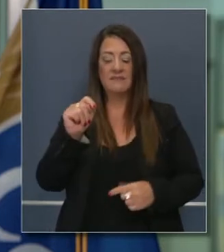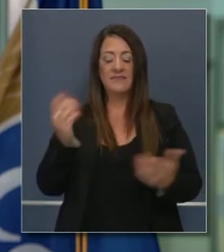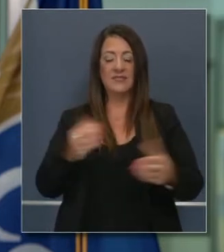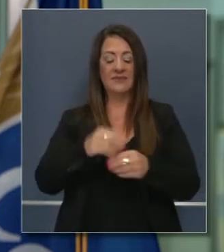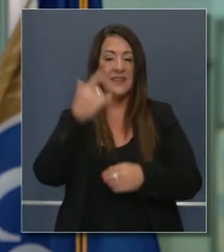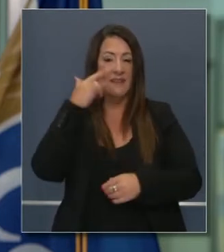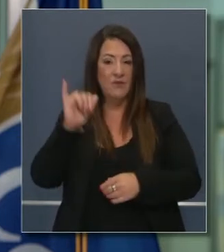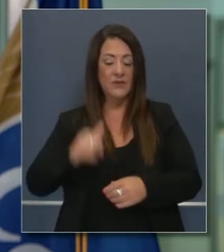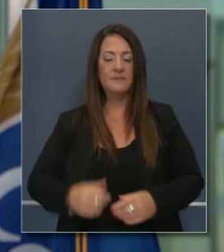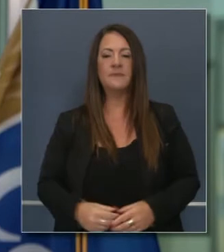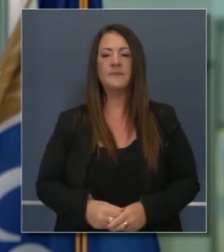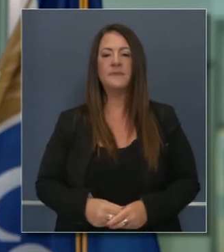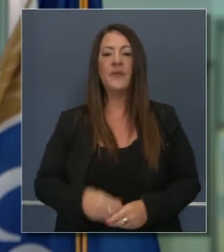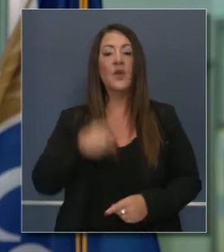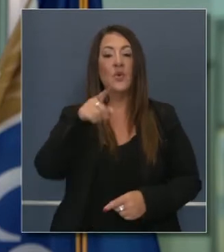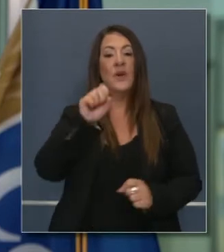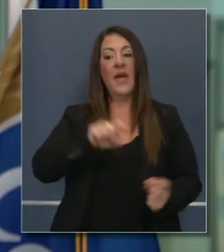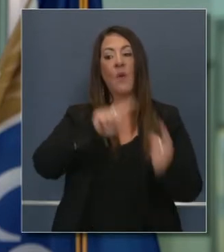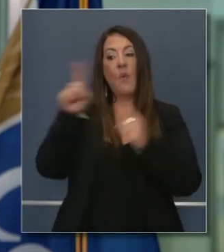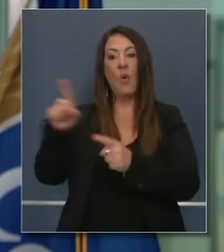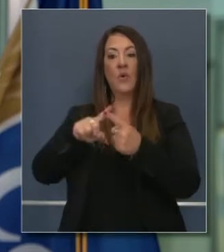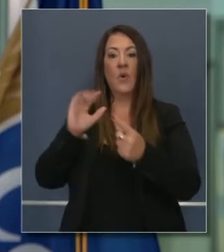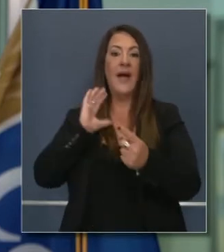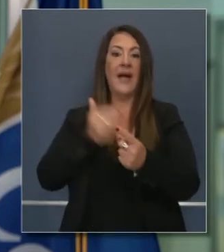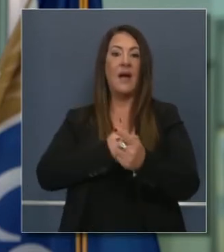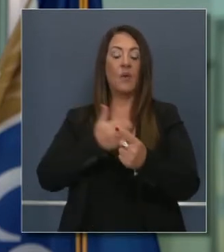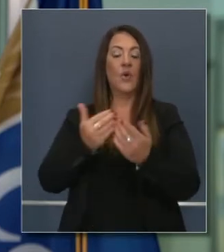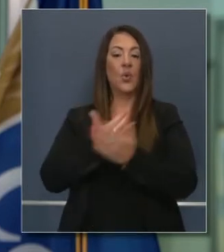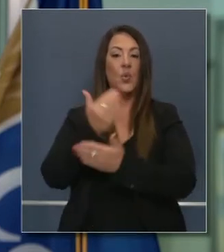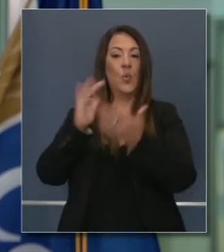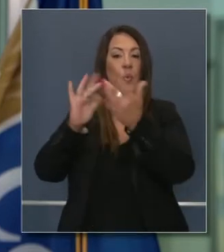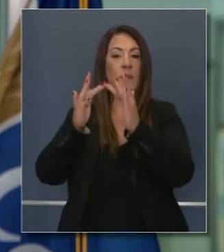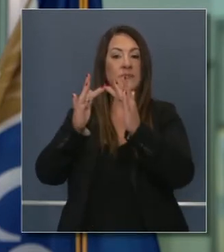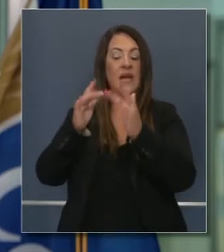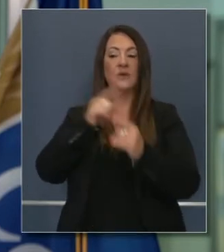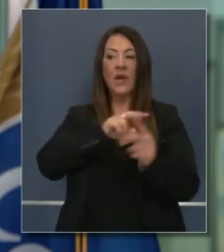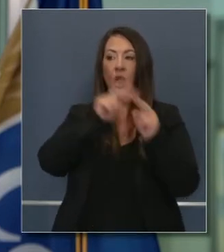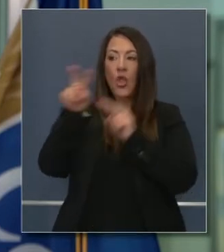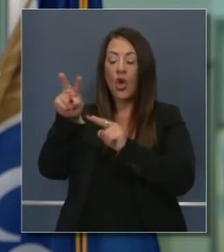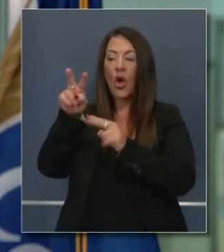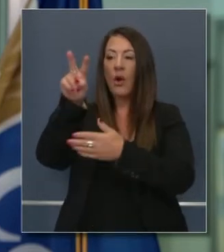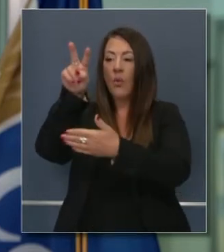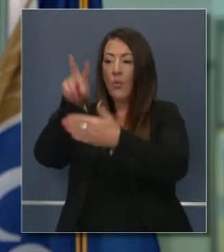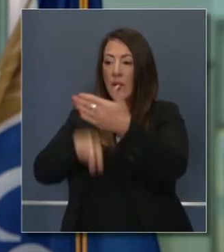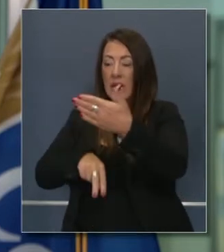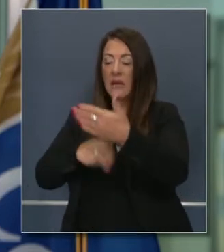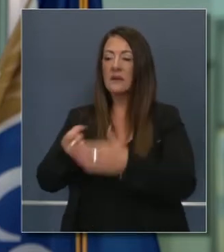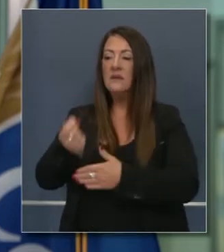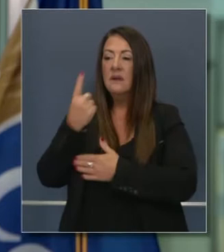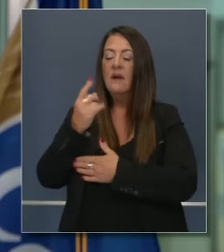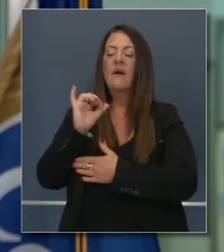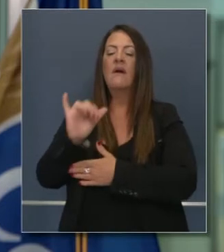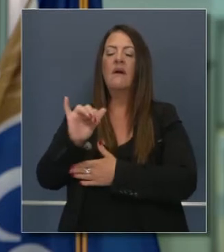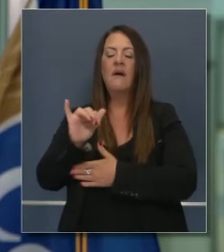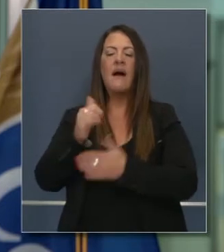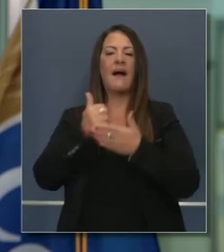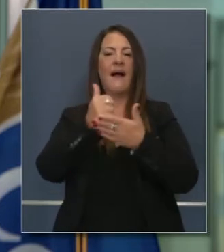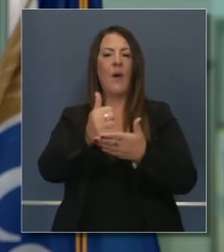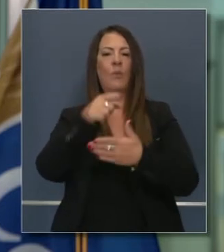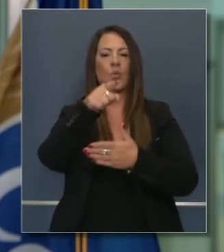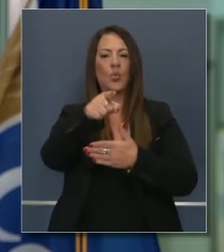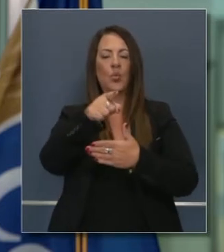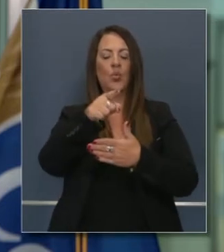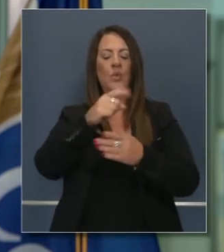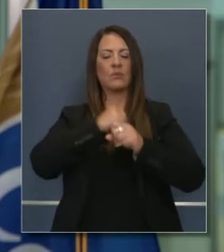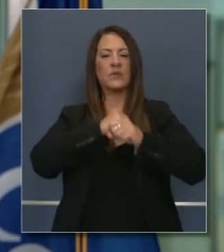de California. Ciertamente tenemos una página web de hecho y esperamos que esto pueda clarificar y permita que